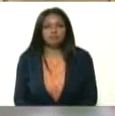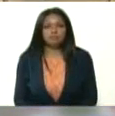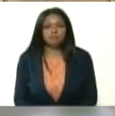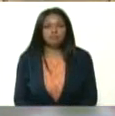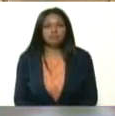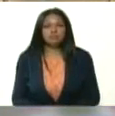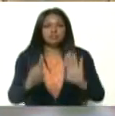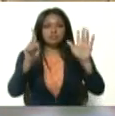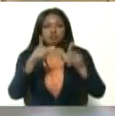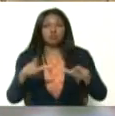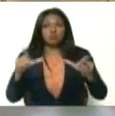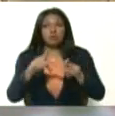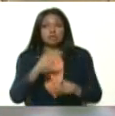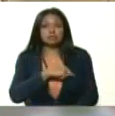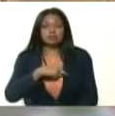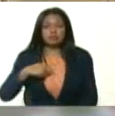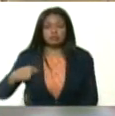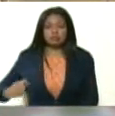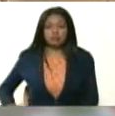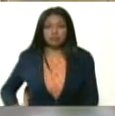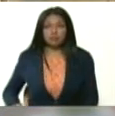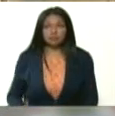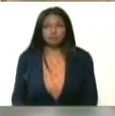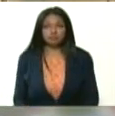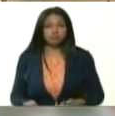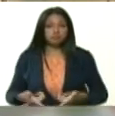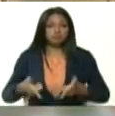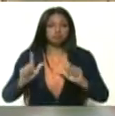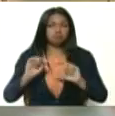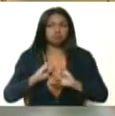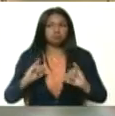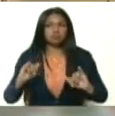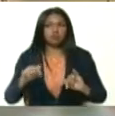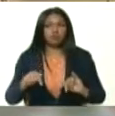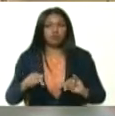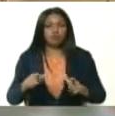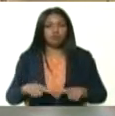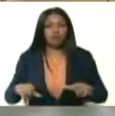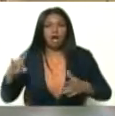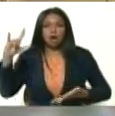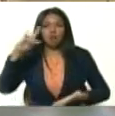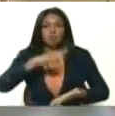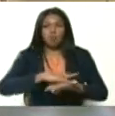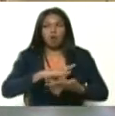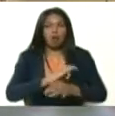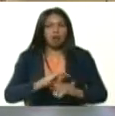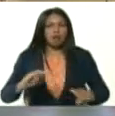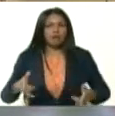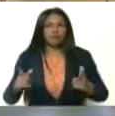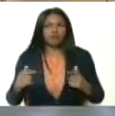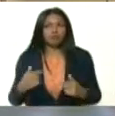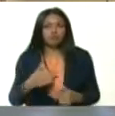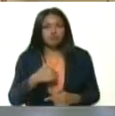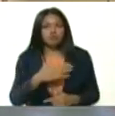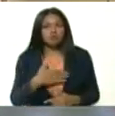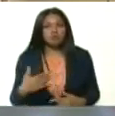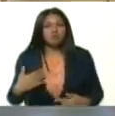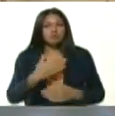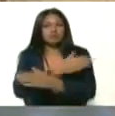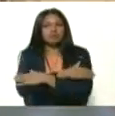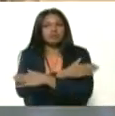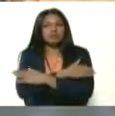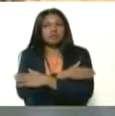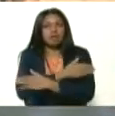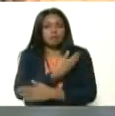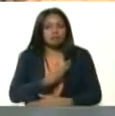lugar, China, que ha levantado la cuarentena hoy en la ciudad de Wuhan. Quiero felicitar al presidente